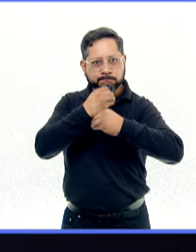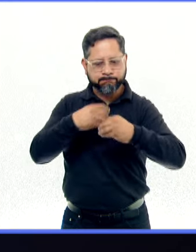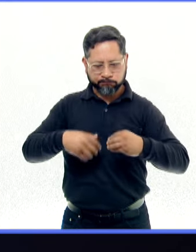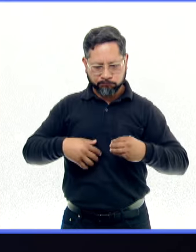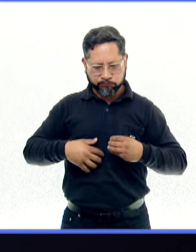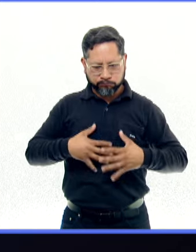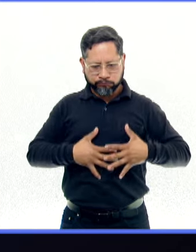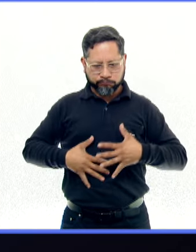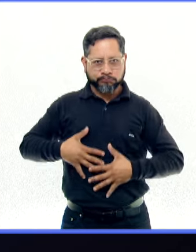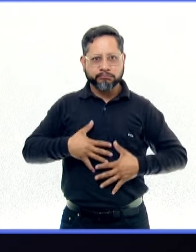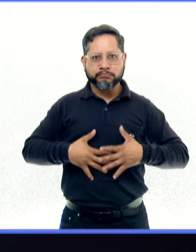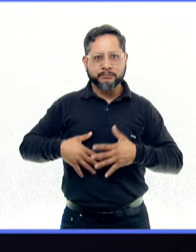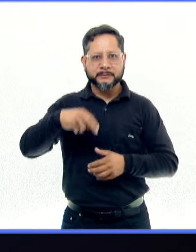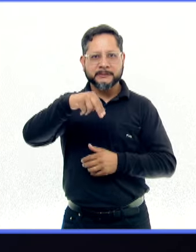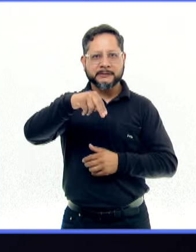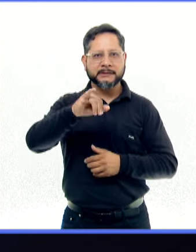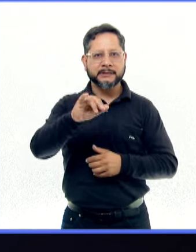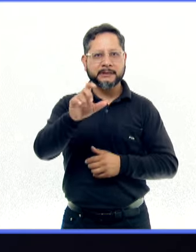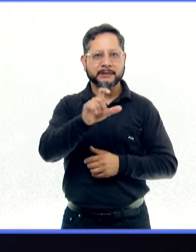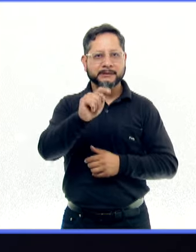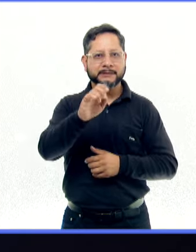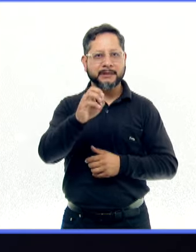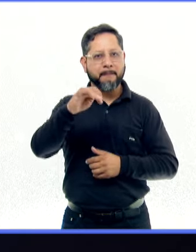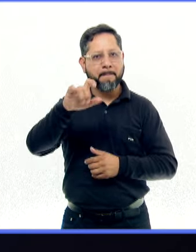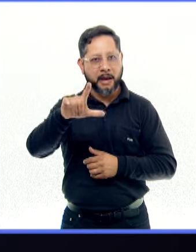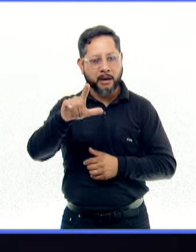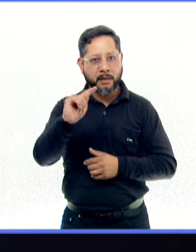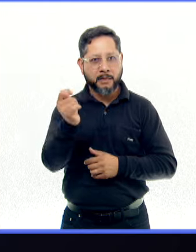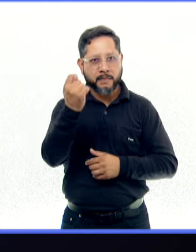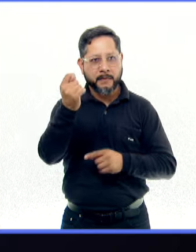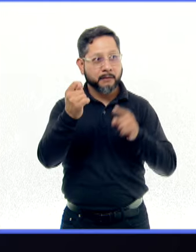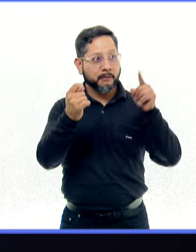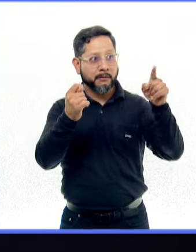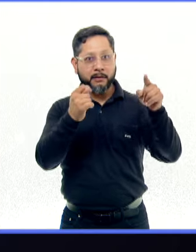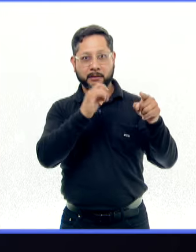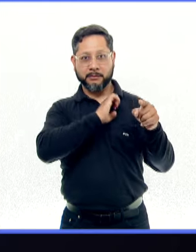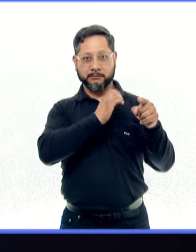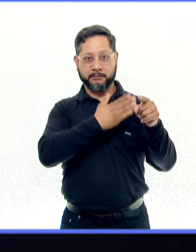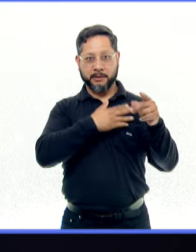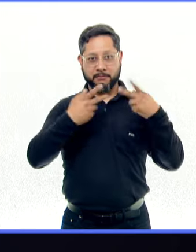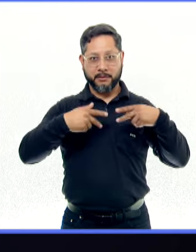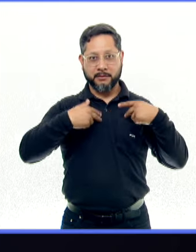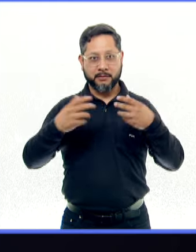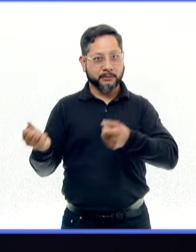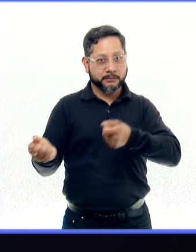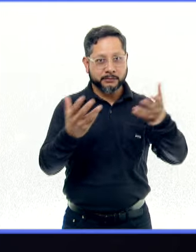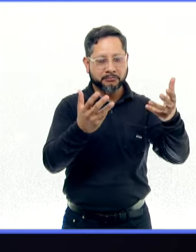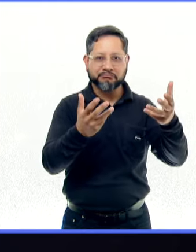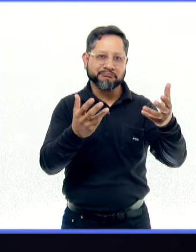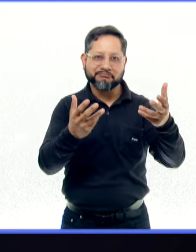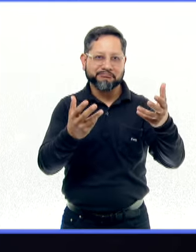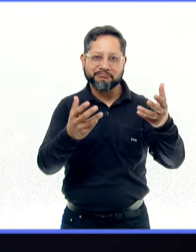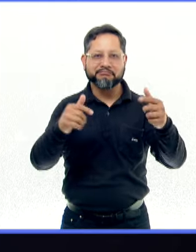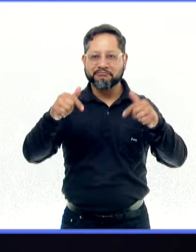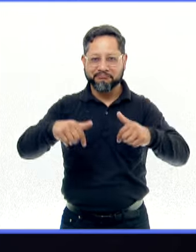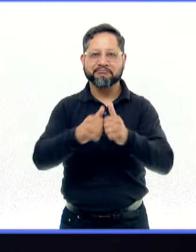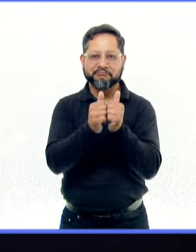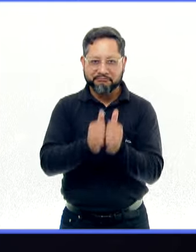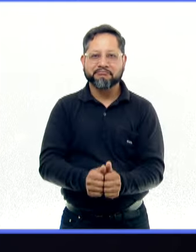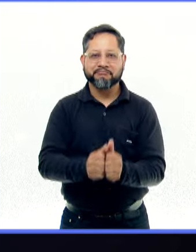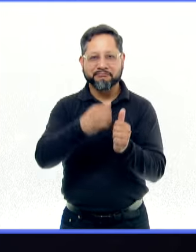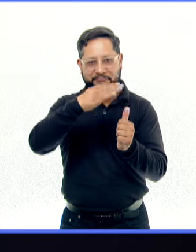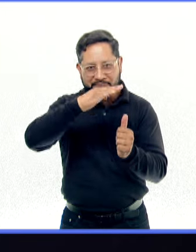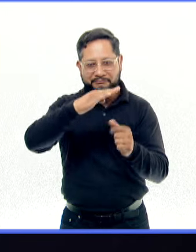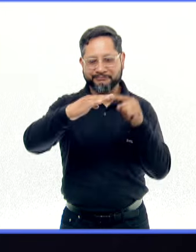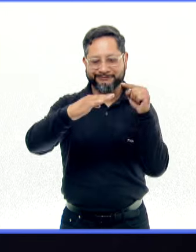es la nixtamalización? Técnica que no se llevaron los españoles durante la conquista y razón por la cual el éxito del